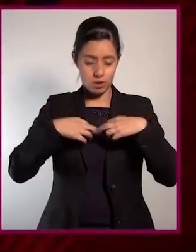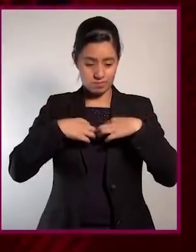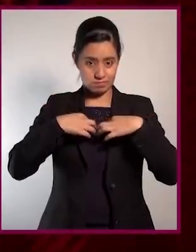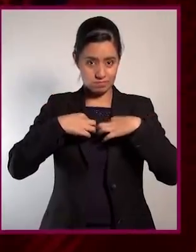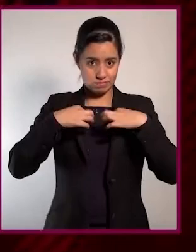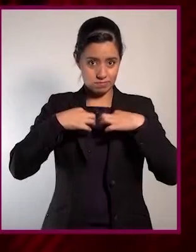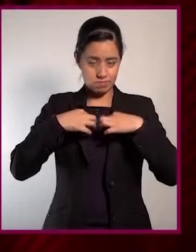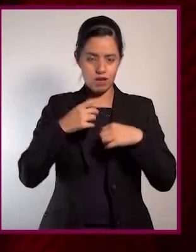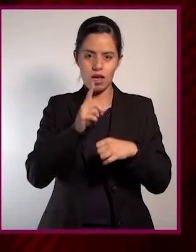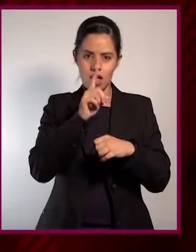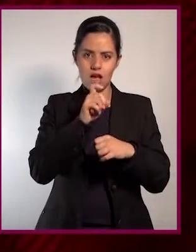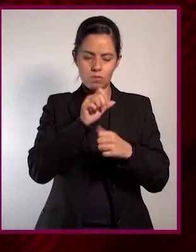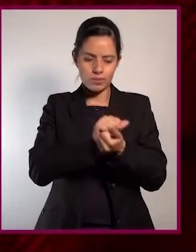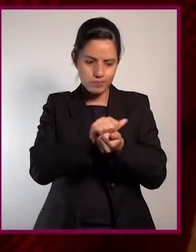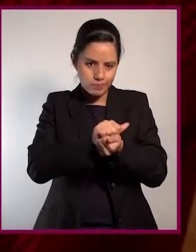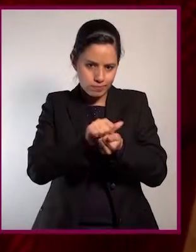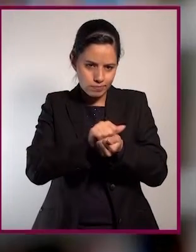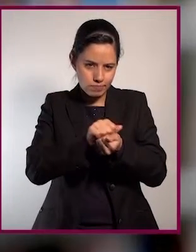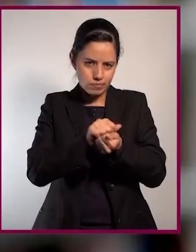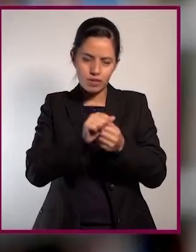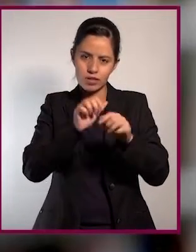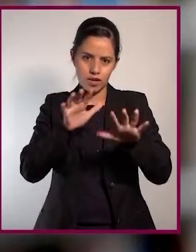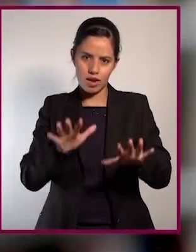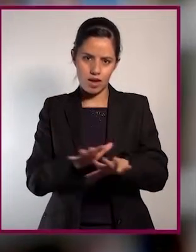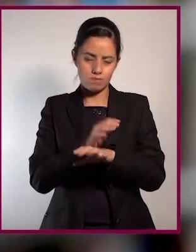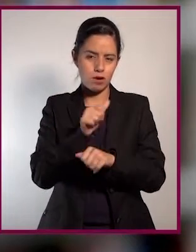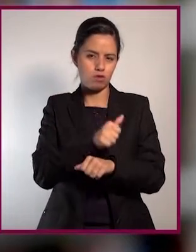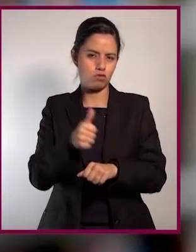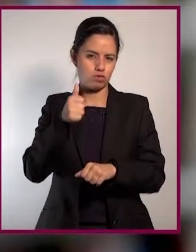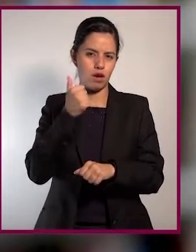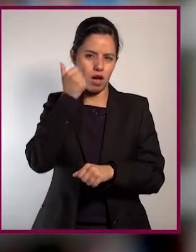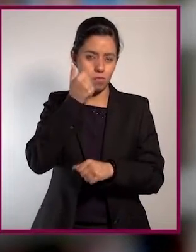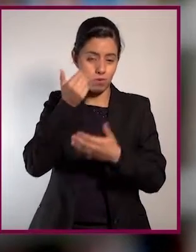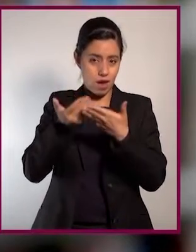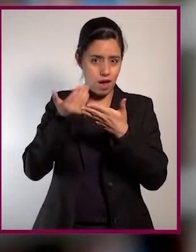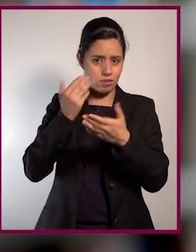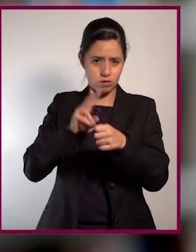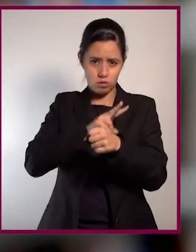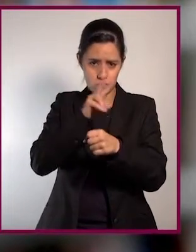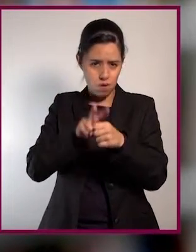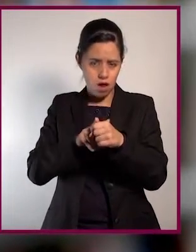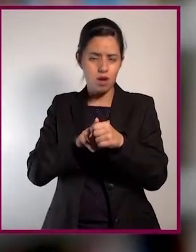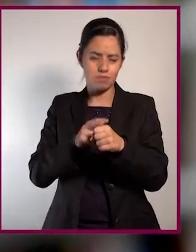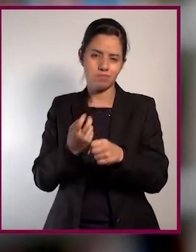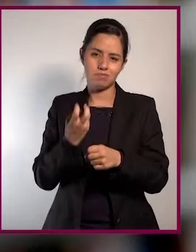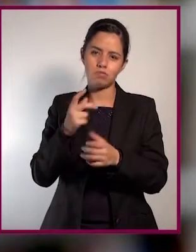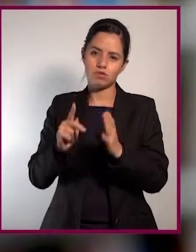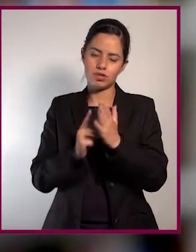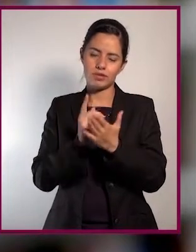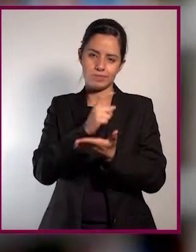ropa lavada con ese jabón. No lo uses más. Cambia o regresa al jabón que no te causaba alergia.